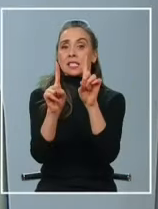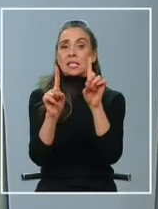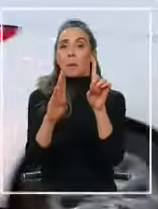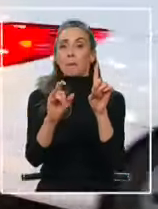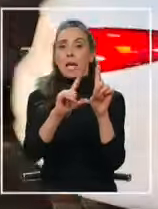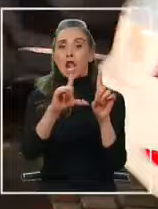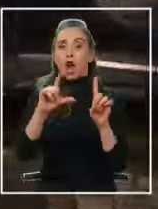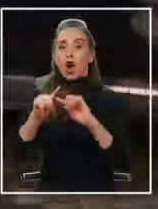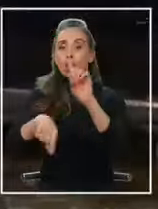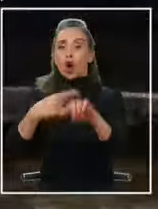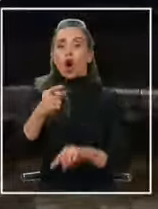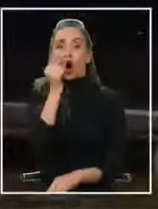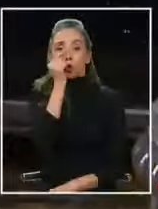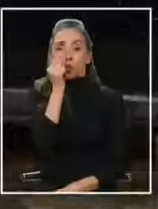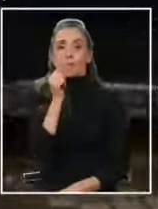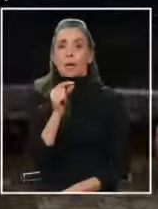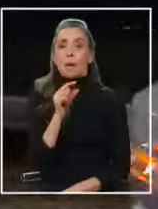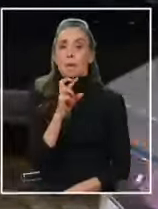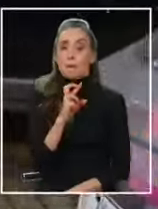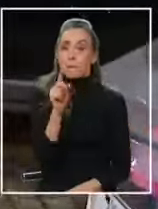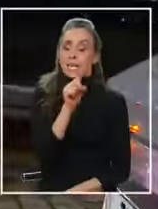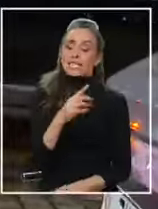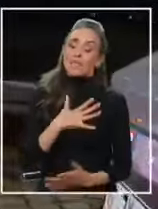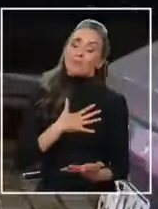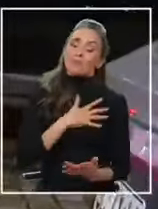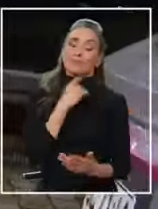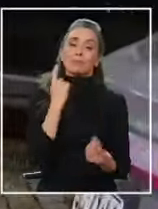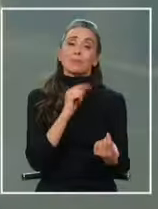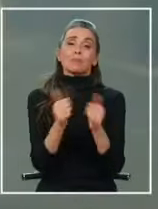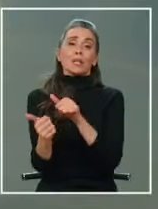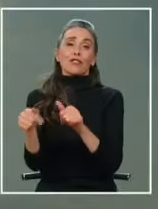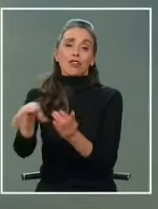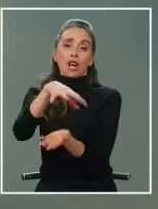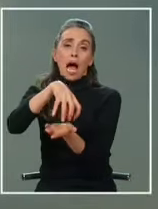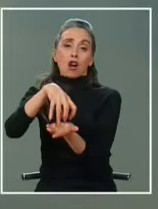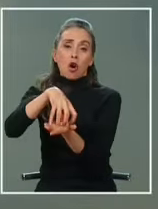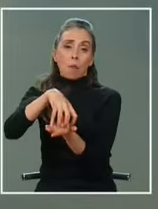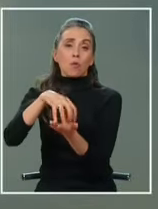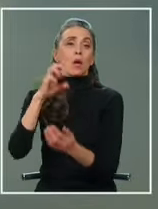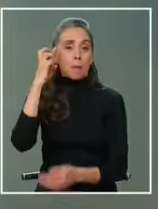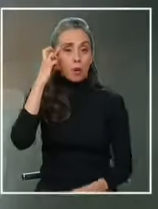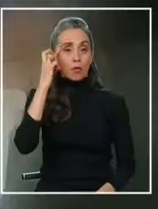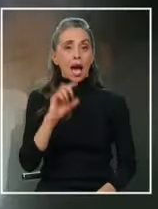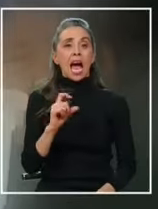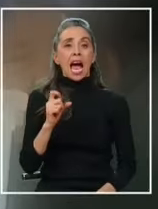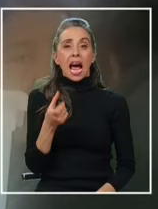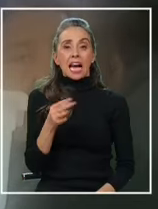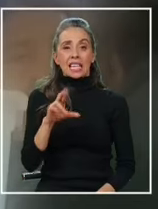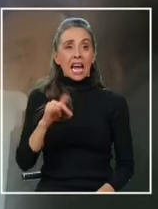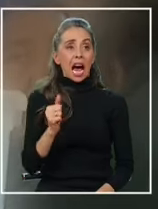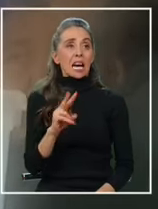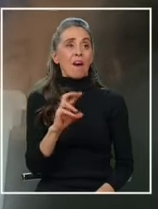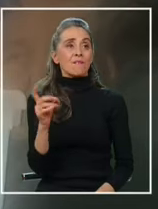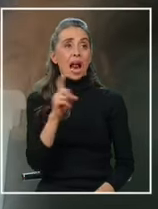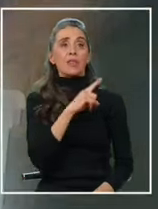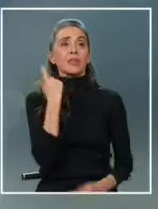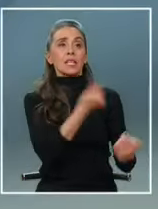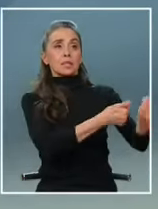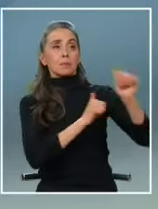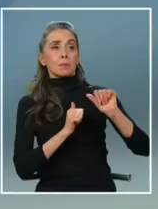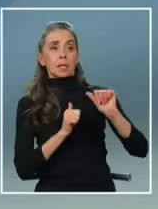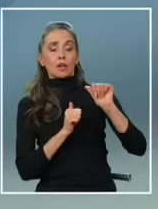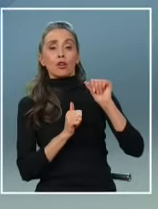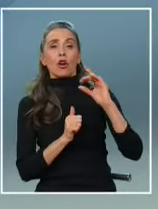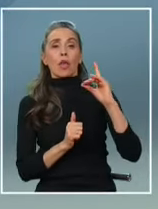Jaime Belolio en octubre dejando al PS con un sabor amargo en esa comuna y también en la granja donde Juan Valdés perdió frente a la